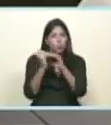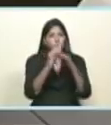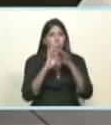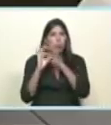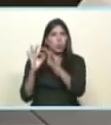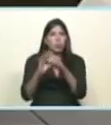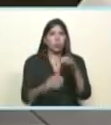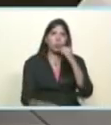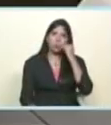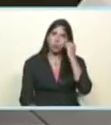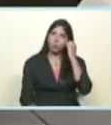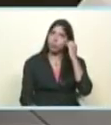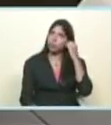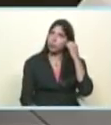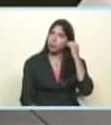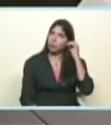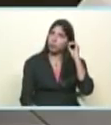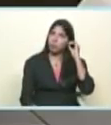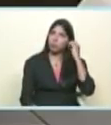El año pasado